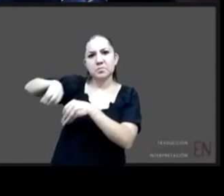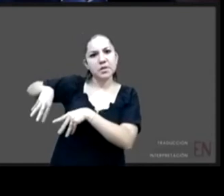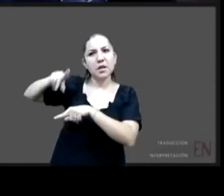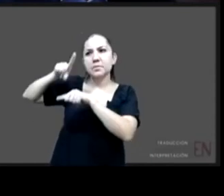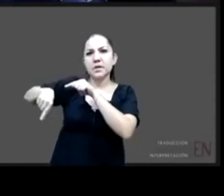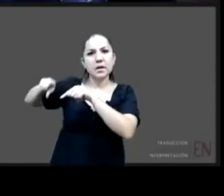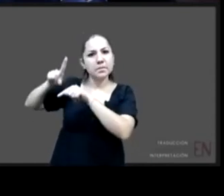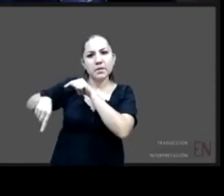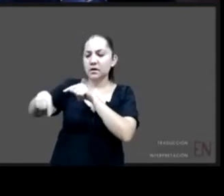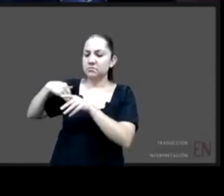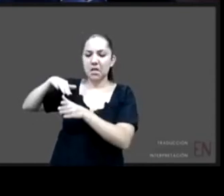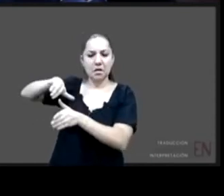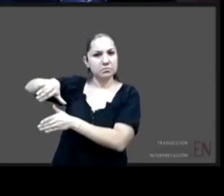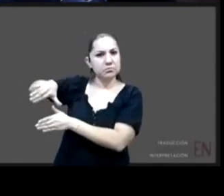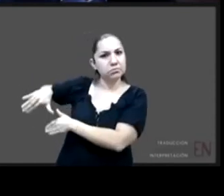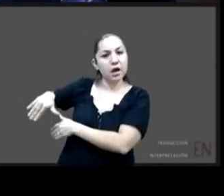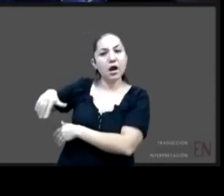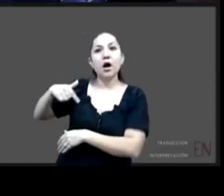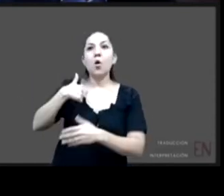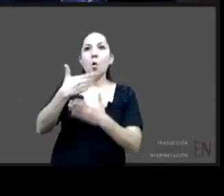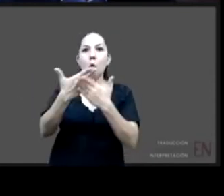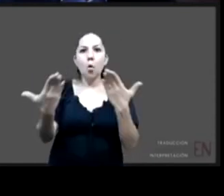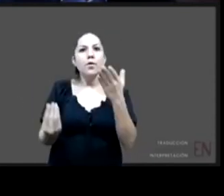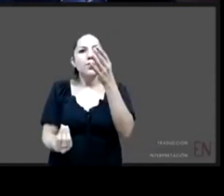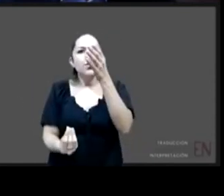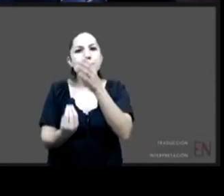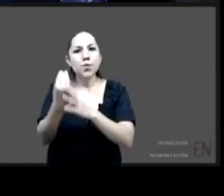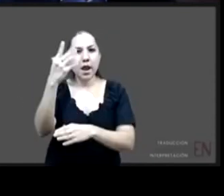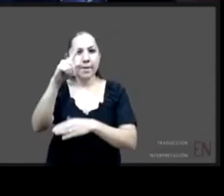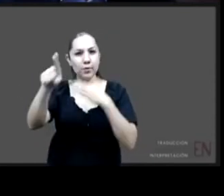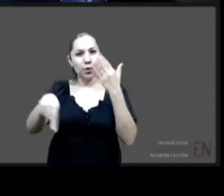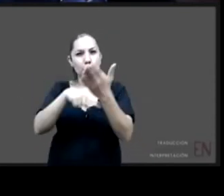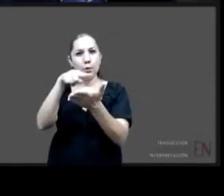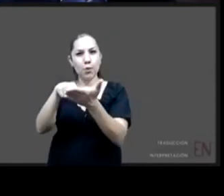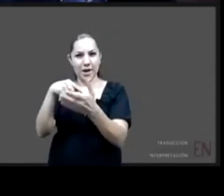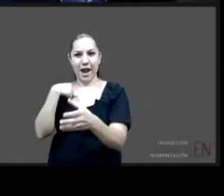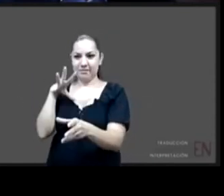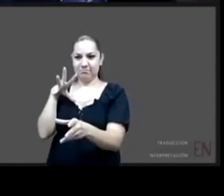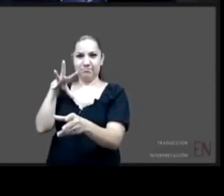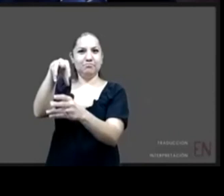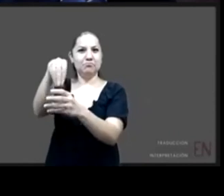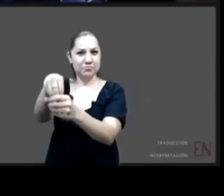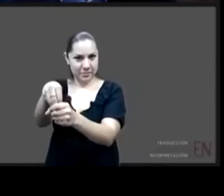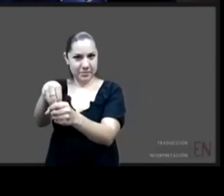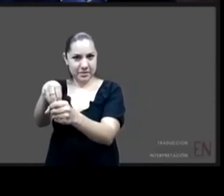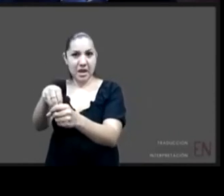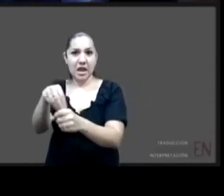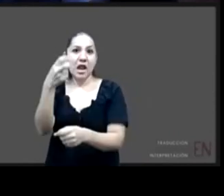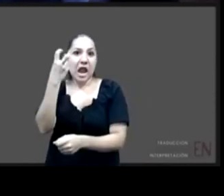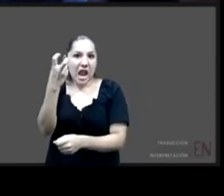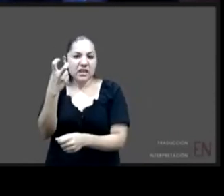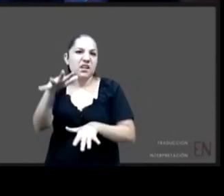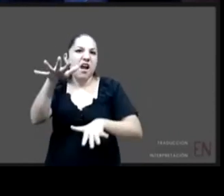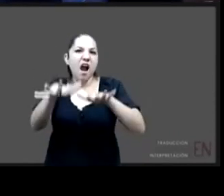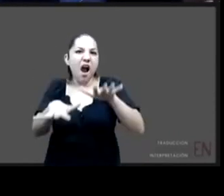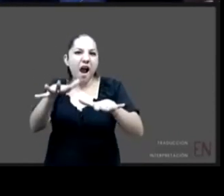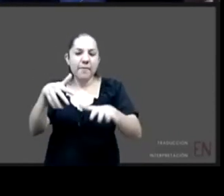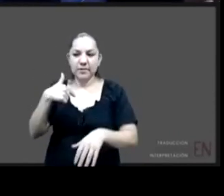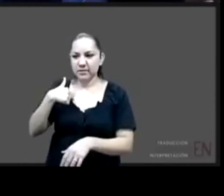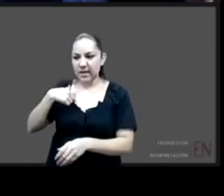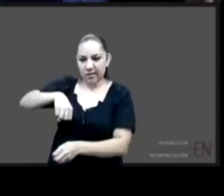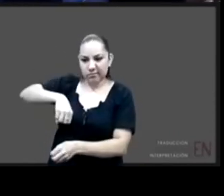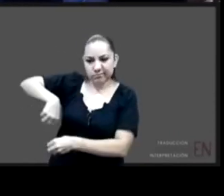es lo que puede fallar en la continuidad o dejar a veces cicatrices pero que